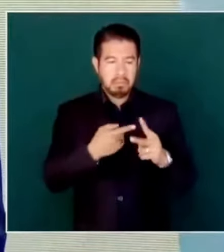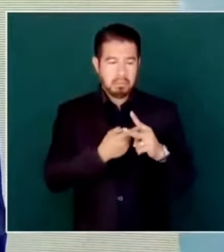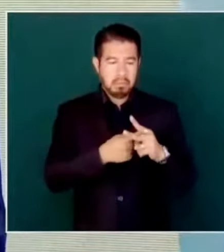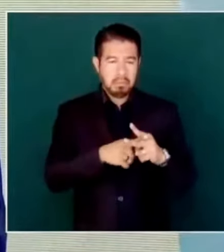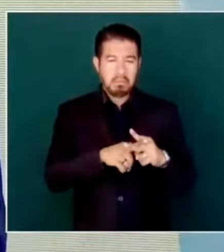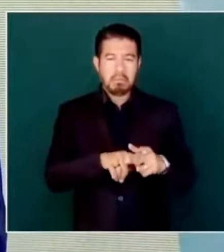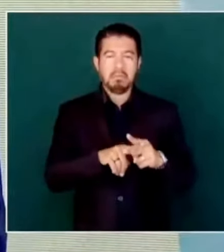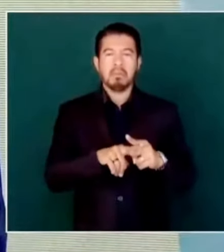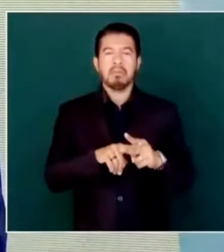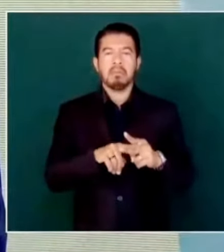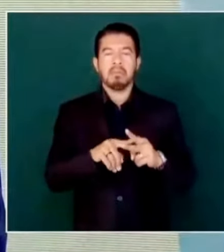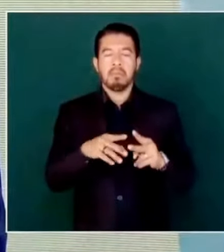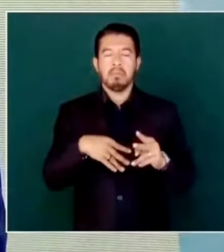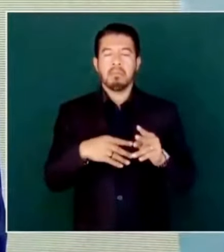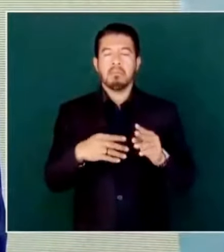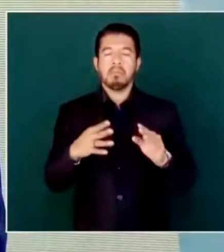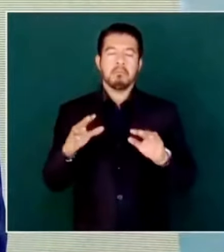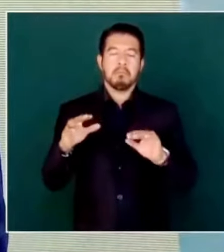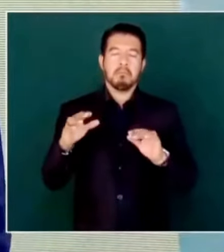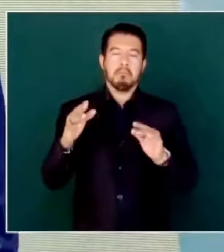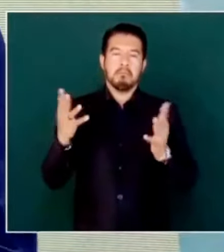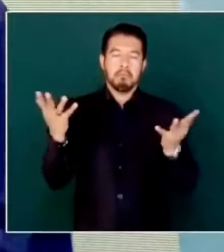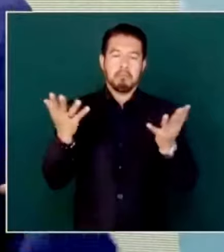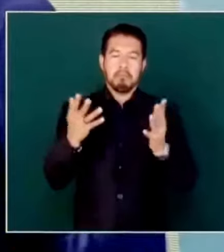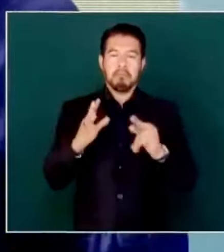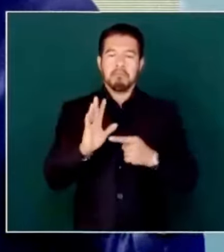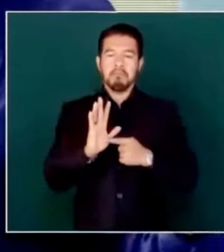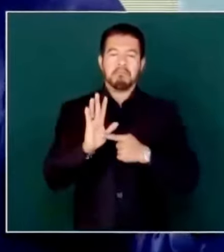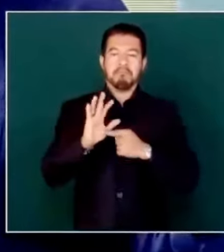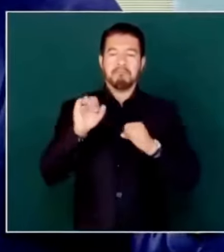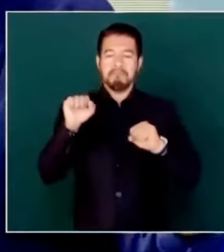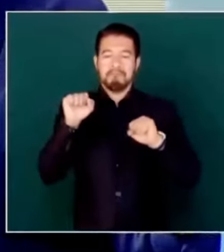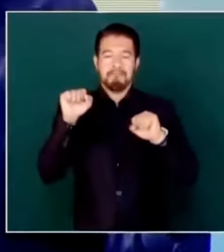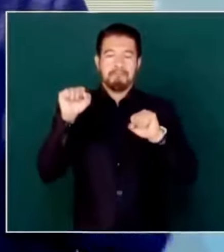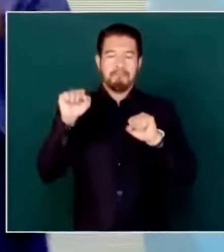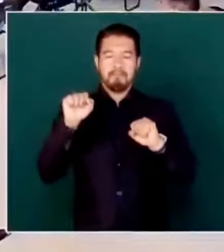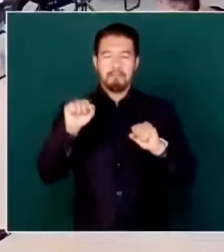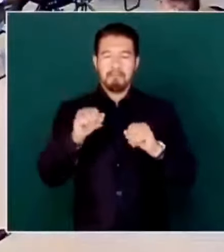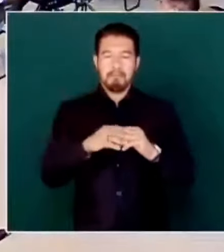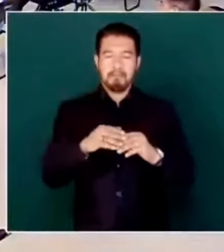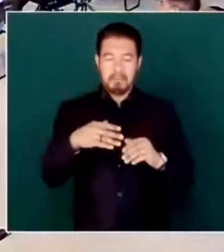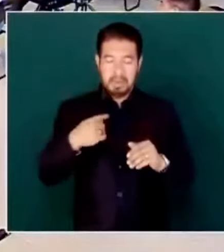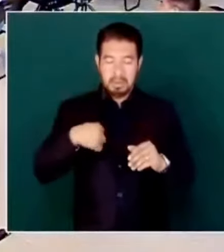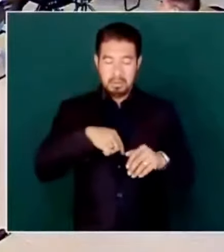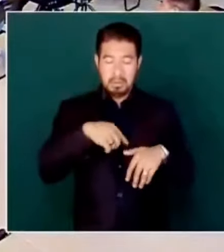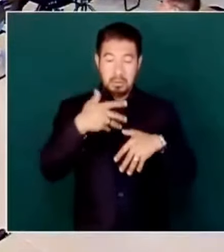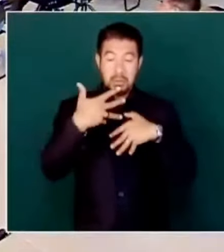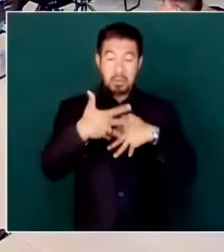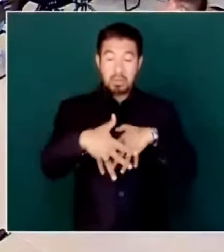y me acuerdo que en la primera marcha,